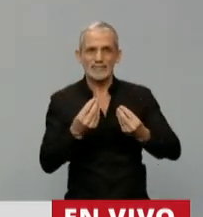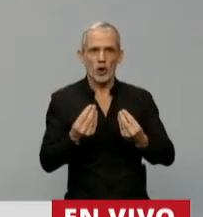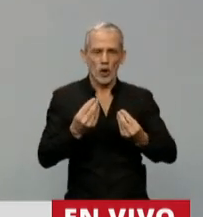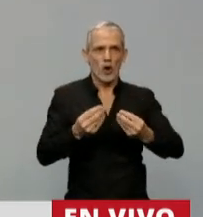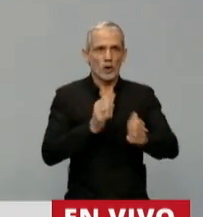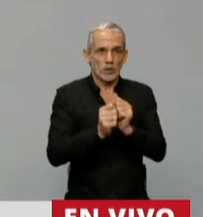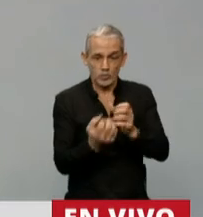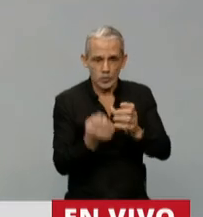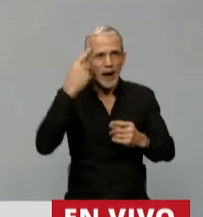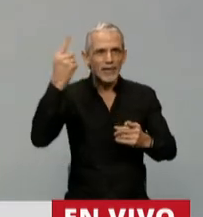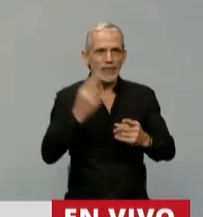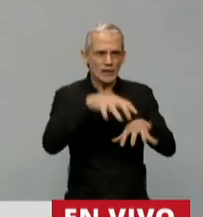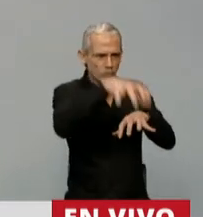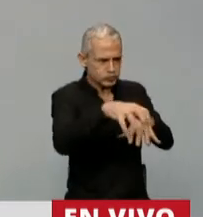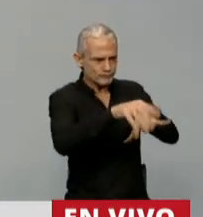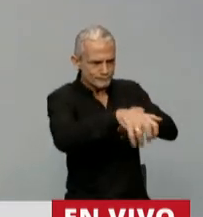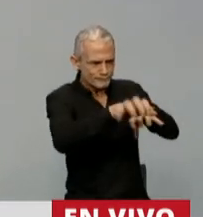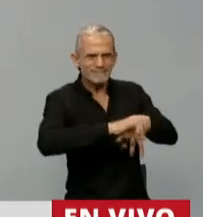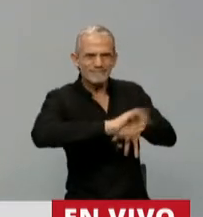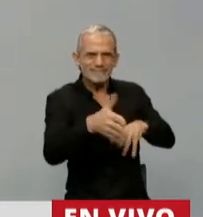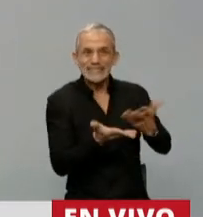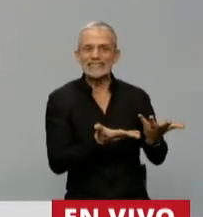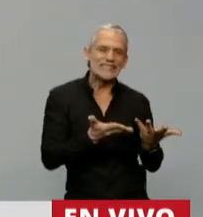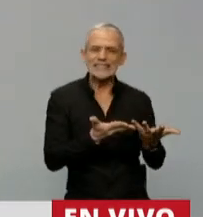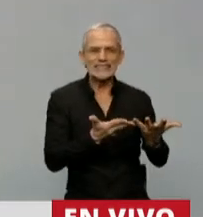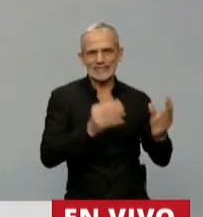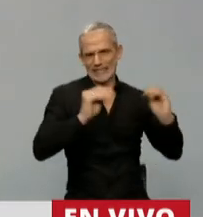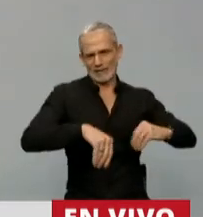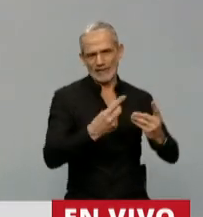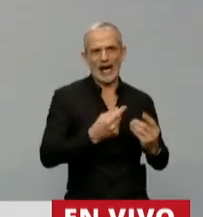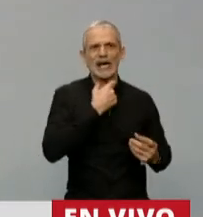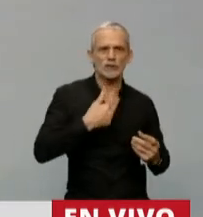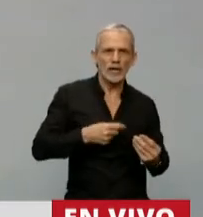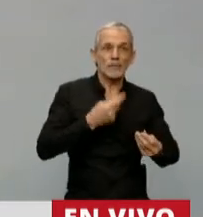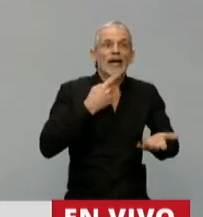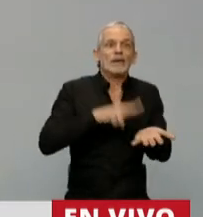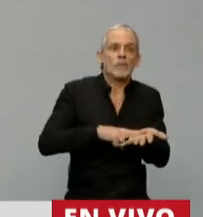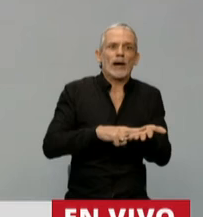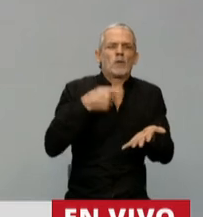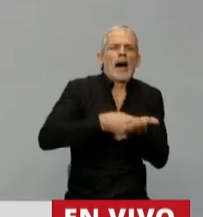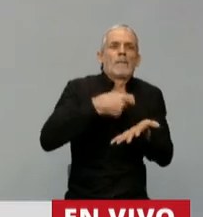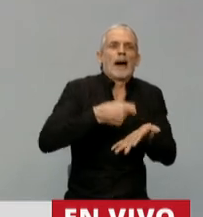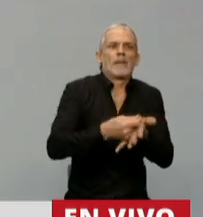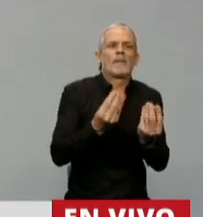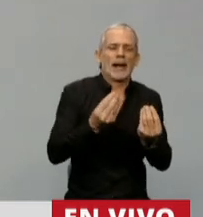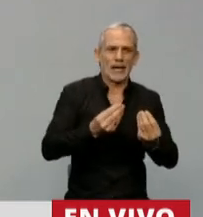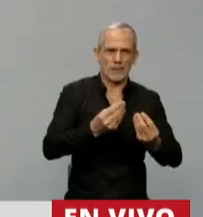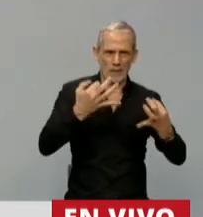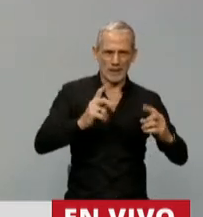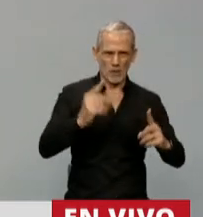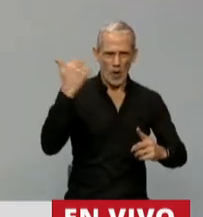varios emprendimientos que se encuentran en gran parte intentando ajustar sus obligaciones a los compromisos asumidos.